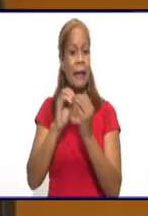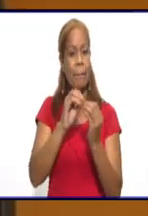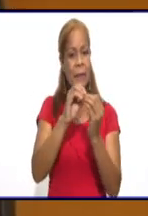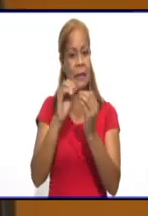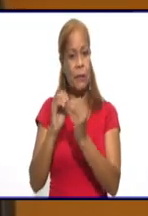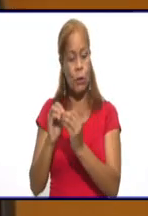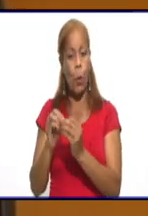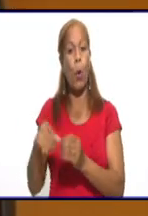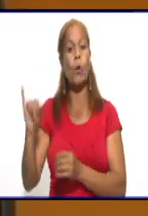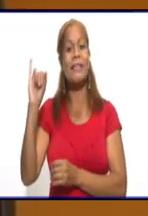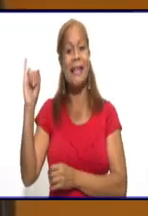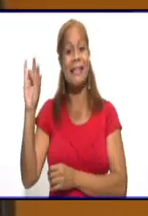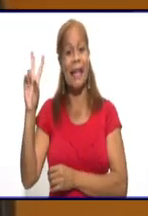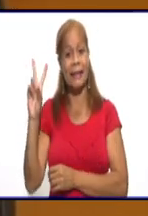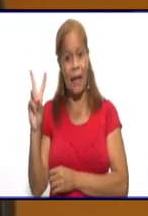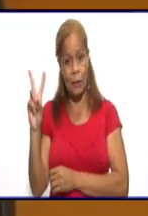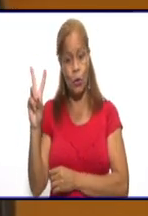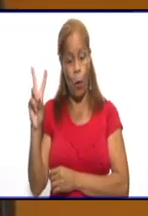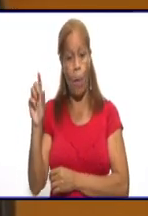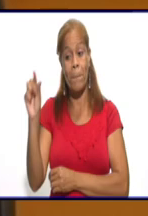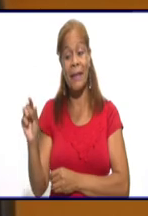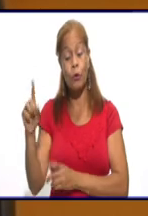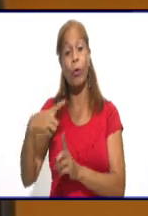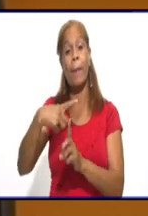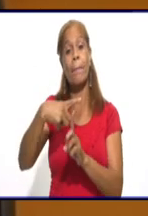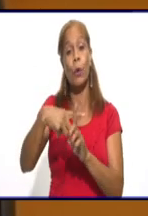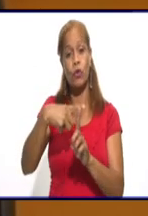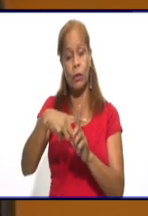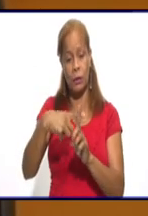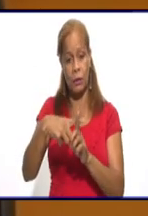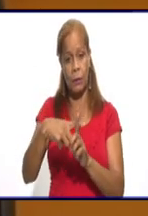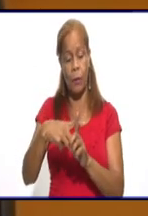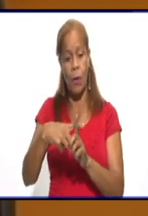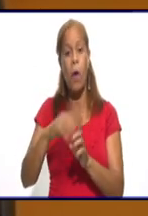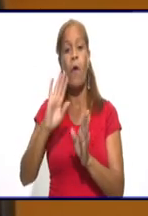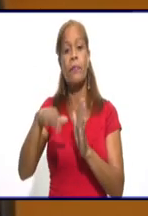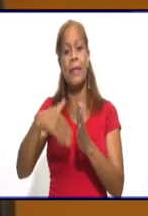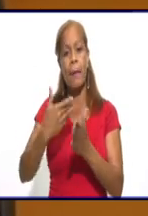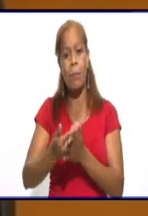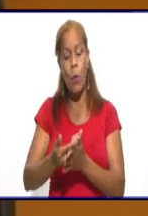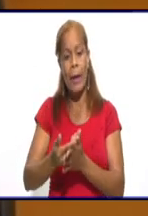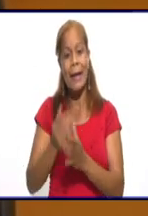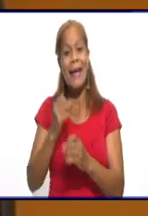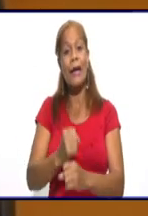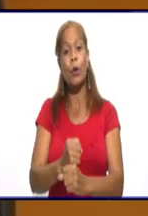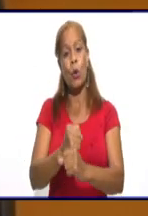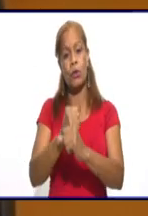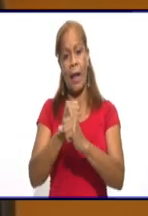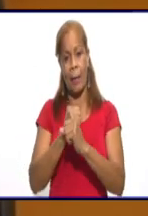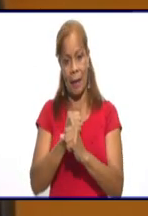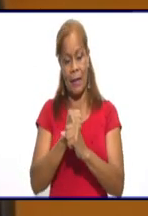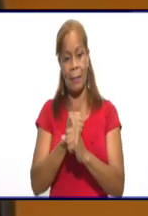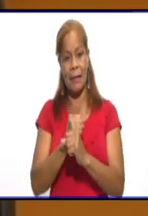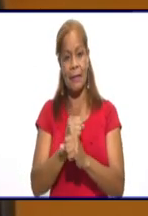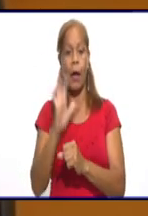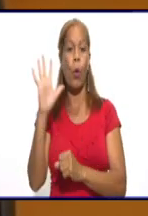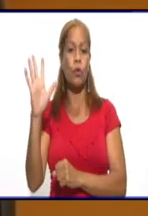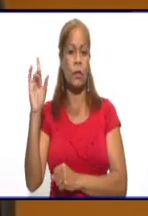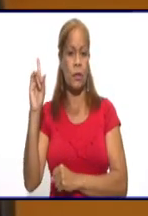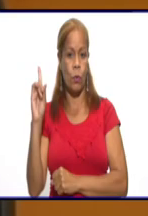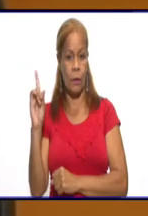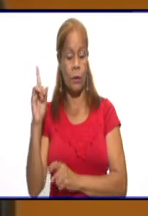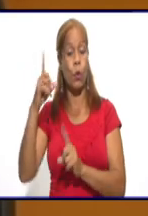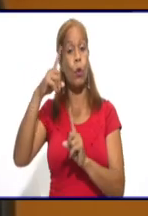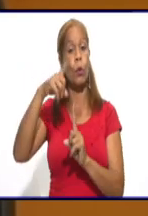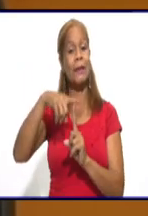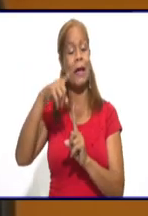casos confirmados y una tasa de 227. Seguido del consejo de Rosa la Bayamesa, con 51, y tasa de